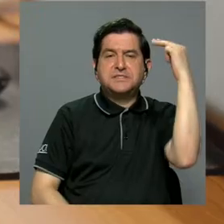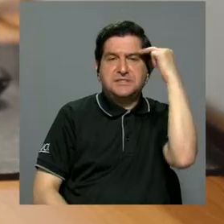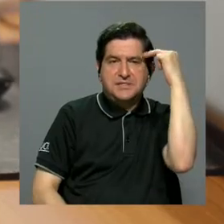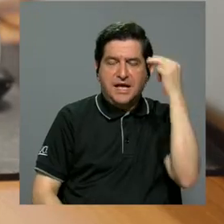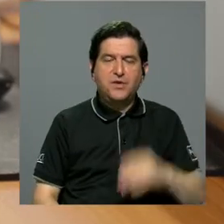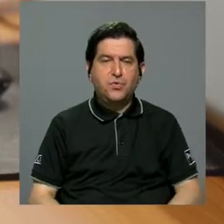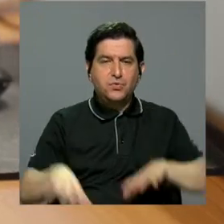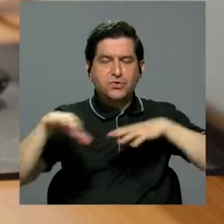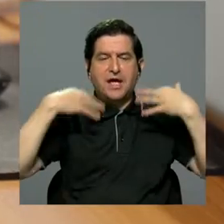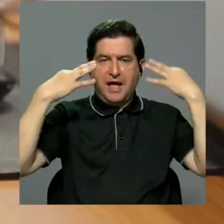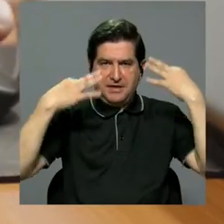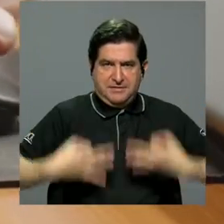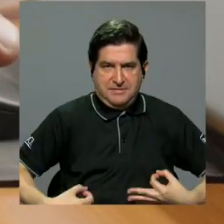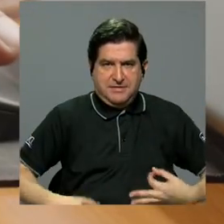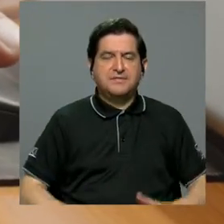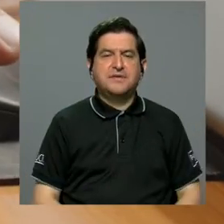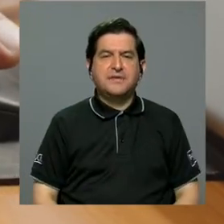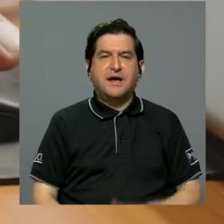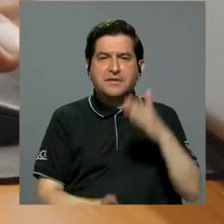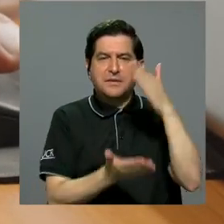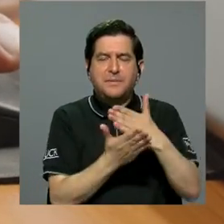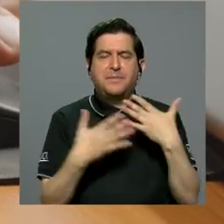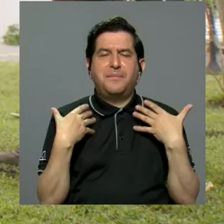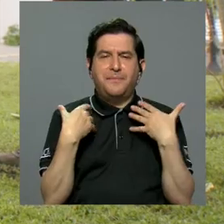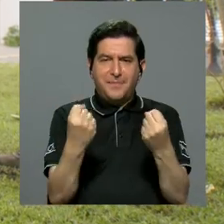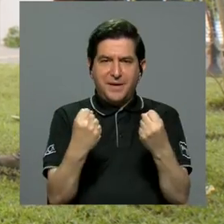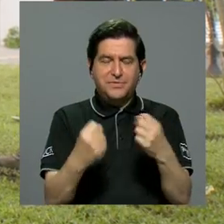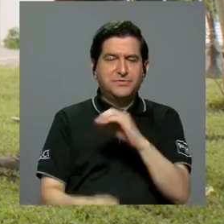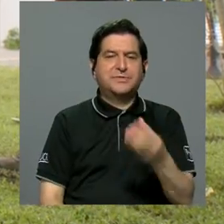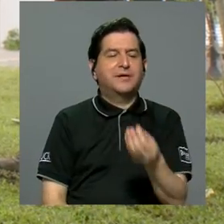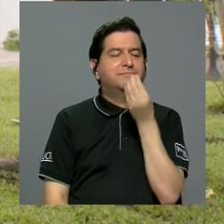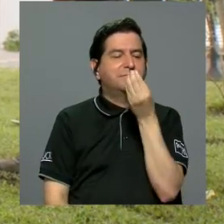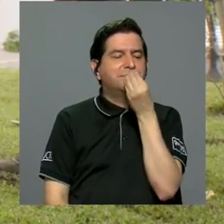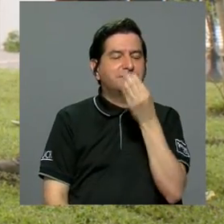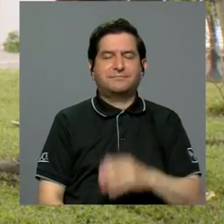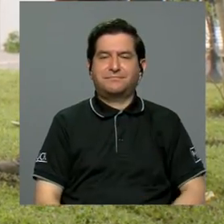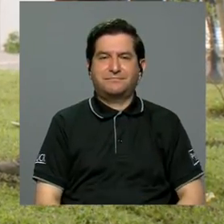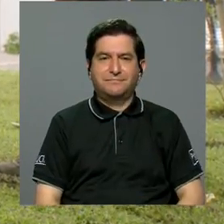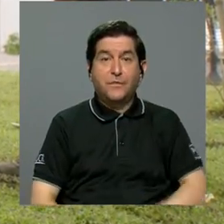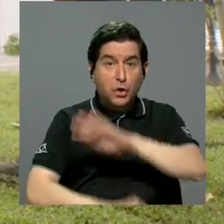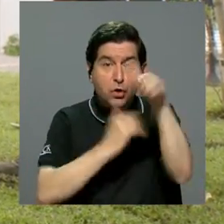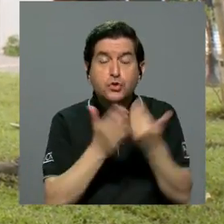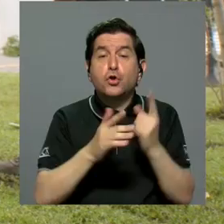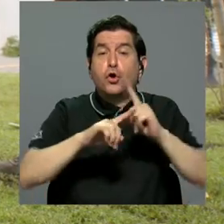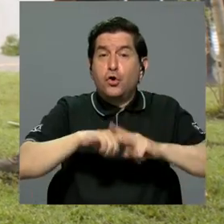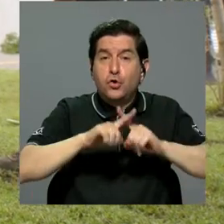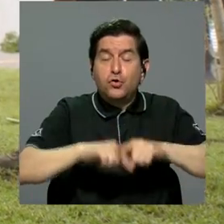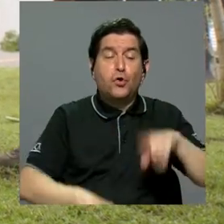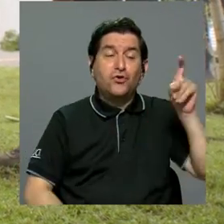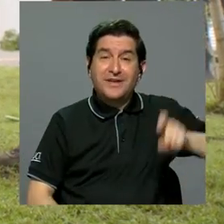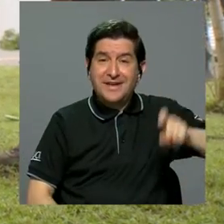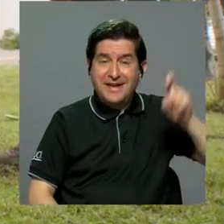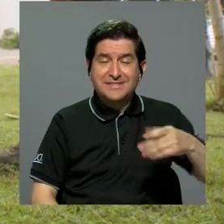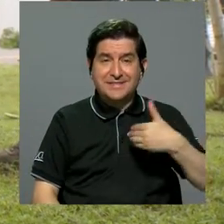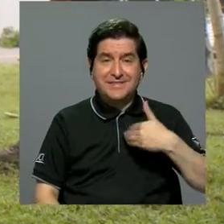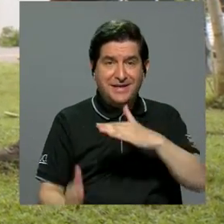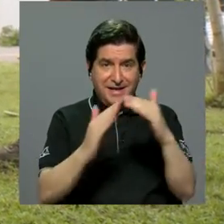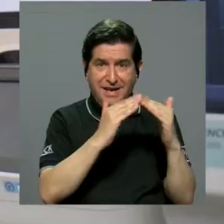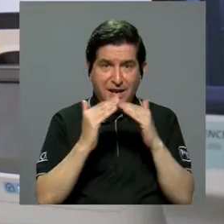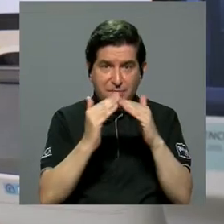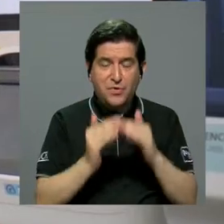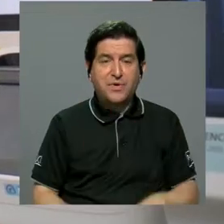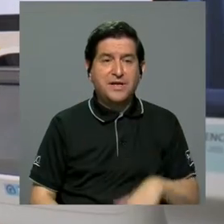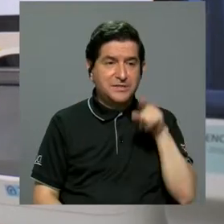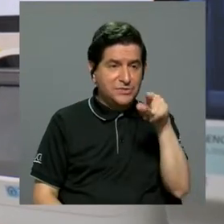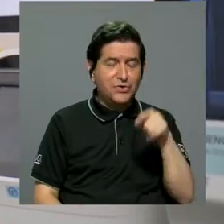mental, actividad física, pausas saludables y alimentación. Todo depende de las necesidades de la población